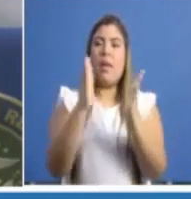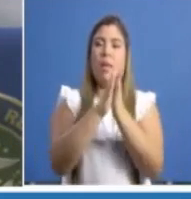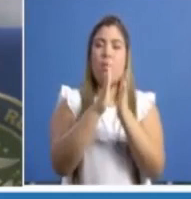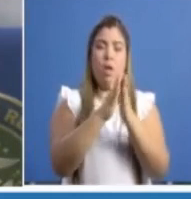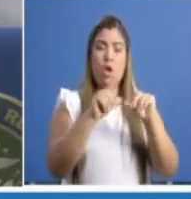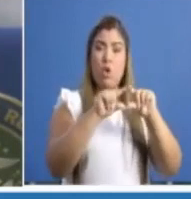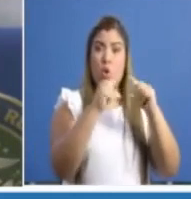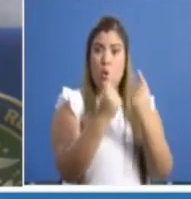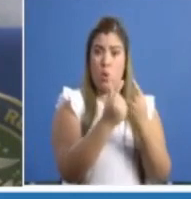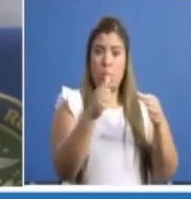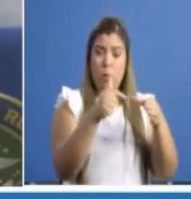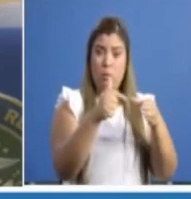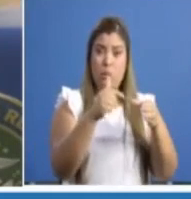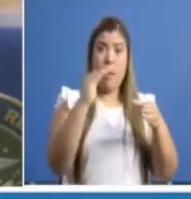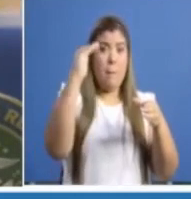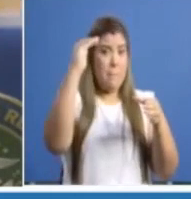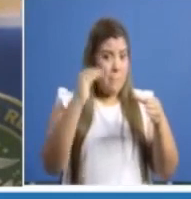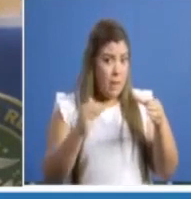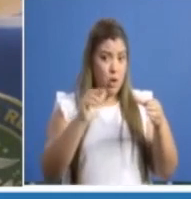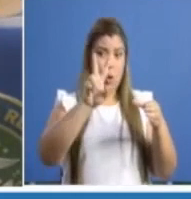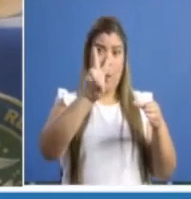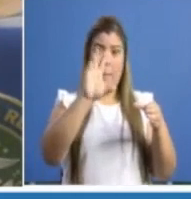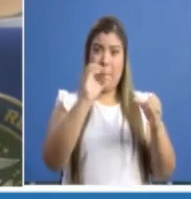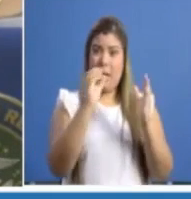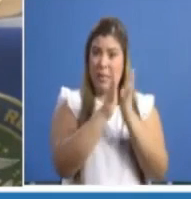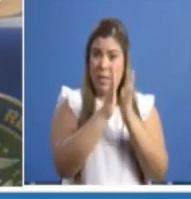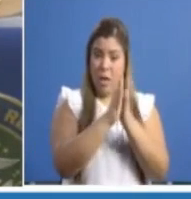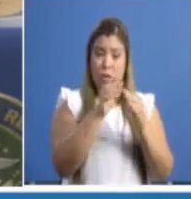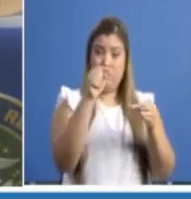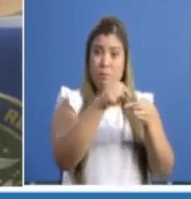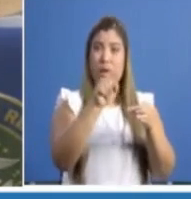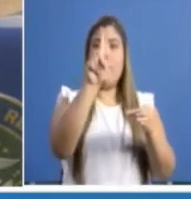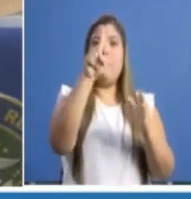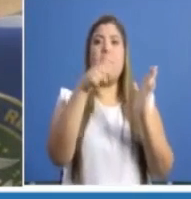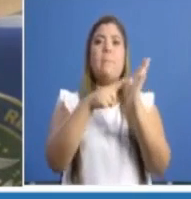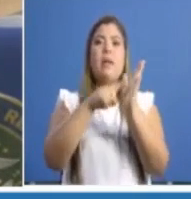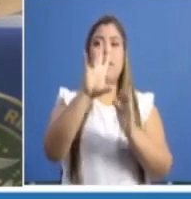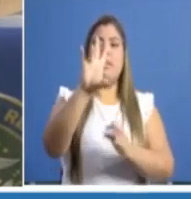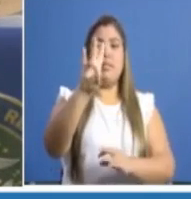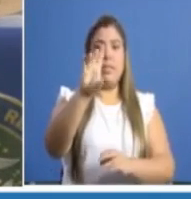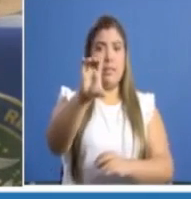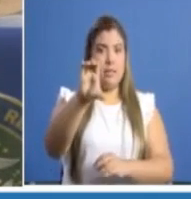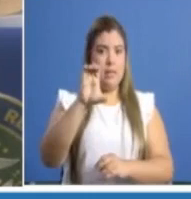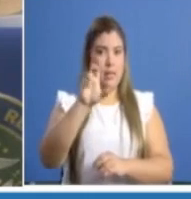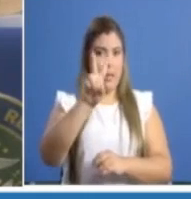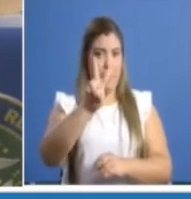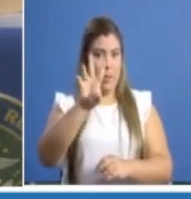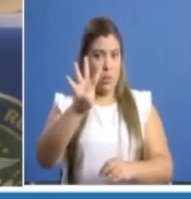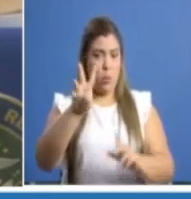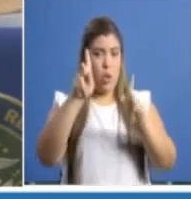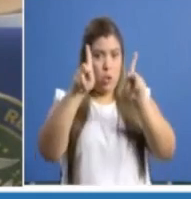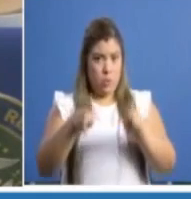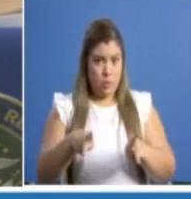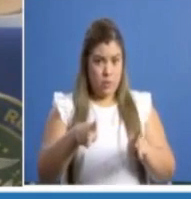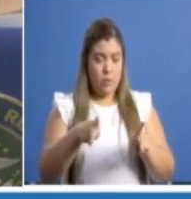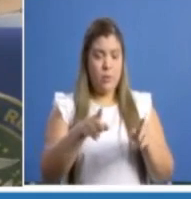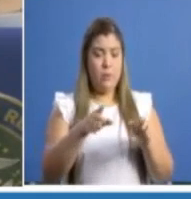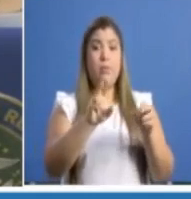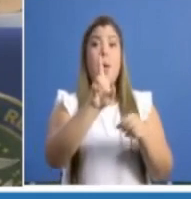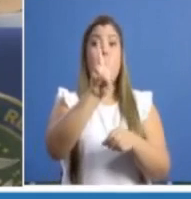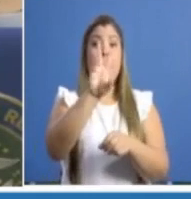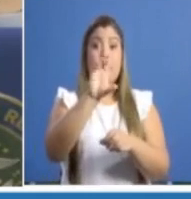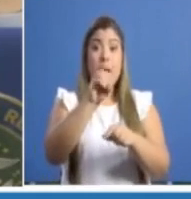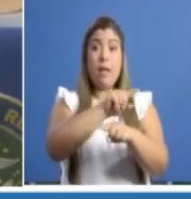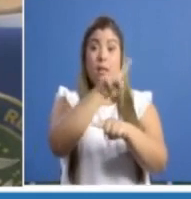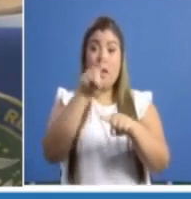reportamos en menores de 20 años, 1.724 casos, de 20